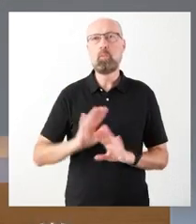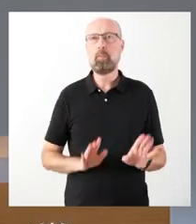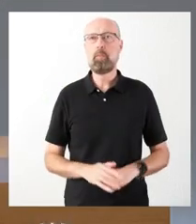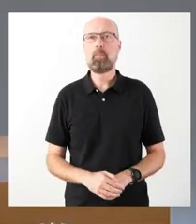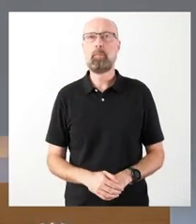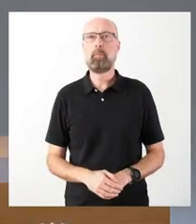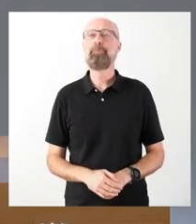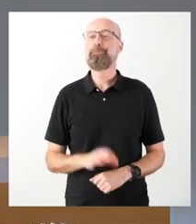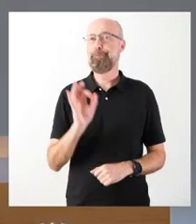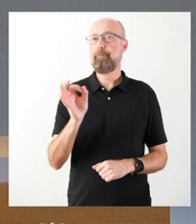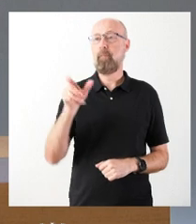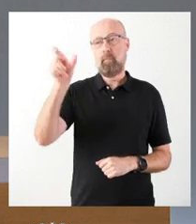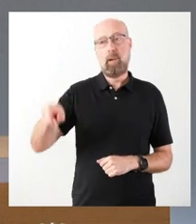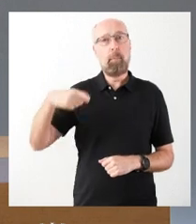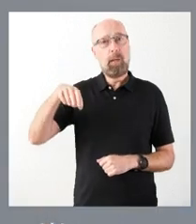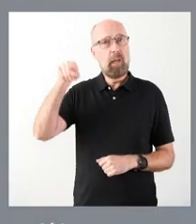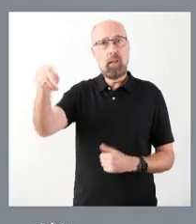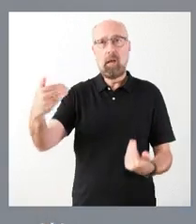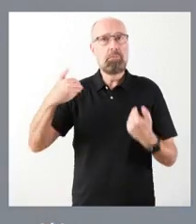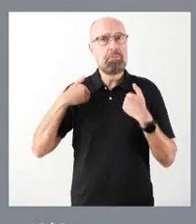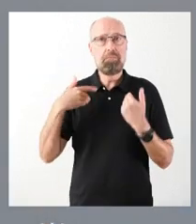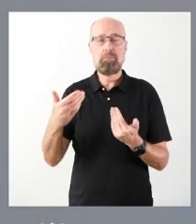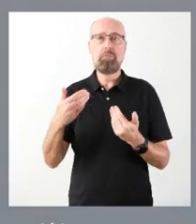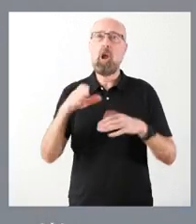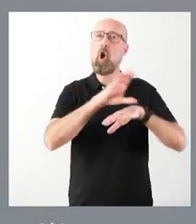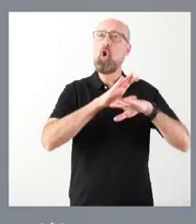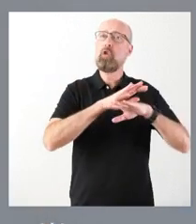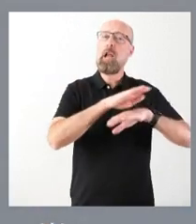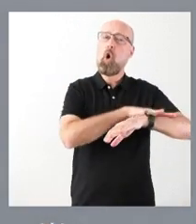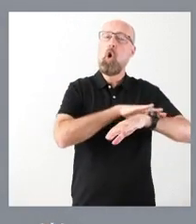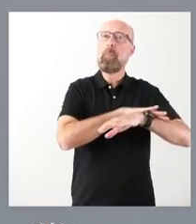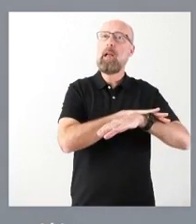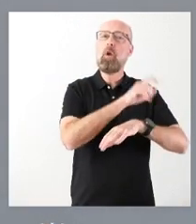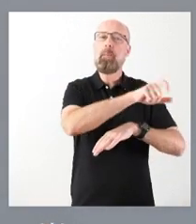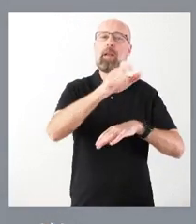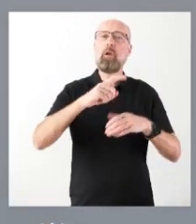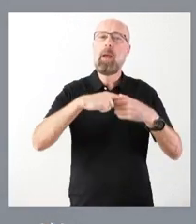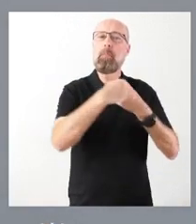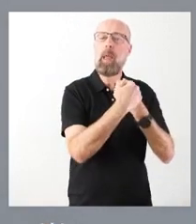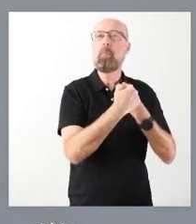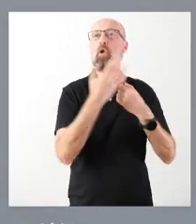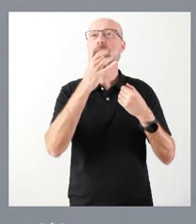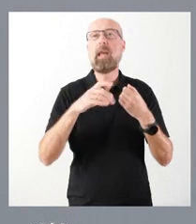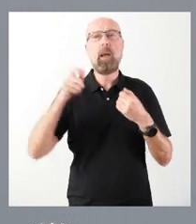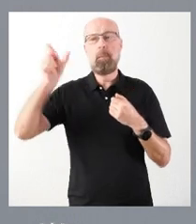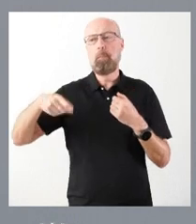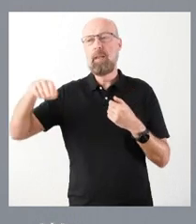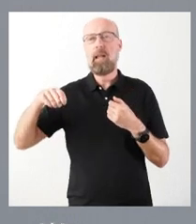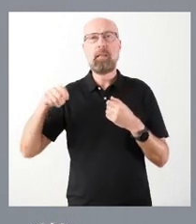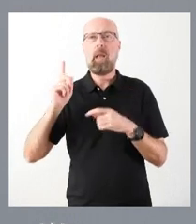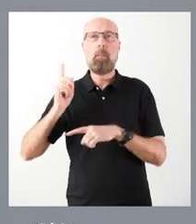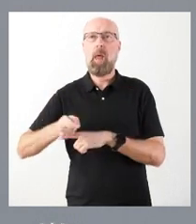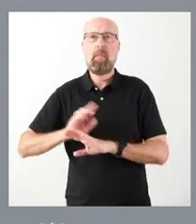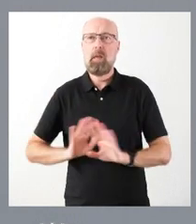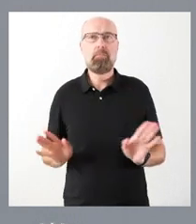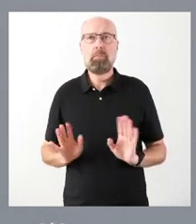le corresponde al presidente el nombrar y separar los miembros del Consejo de Gobierno y el determinar a la persona y el plazo correspondiente. Y nosotros no estamos en